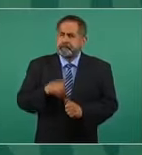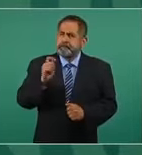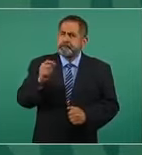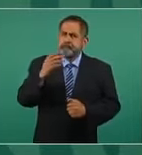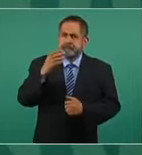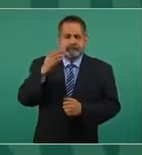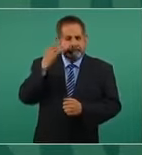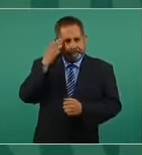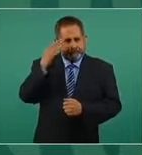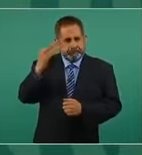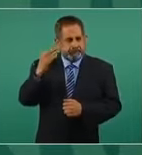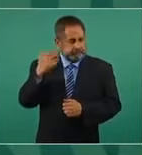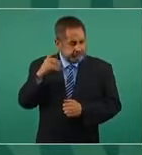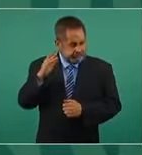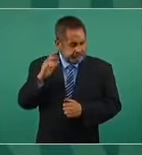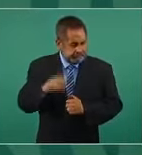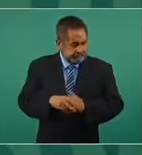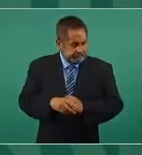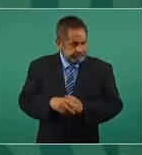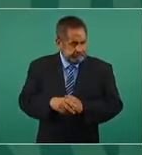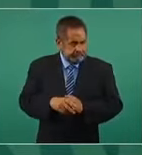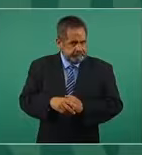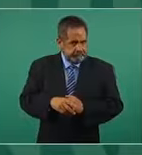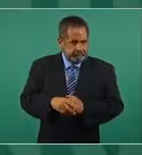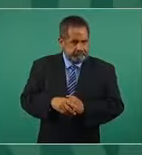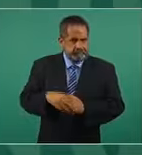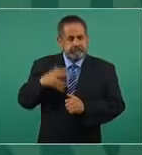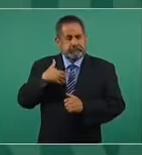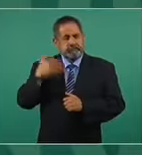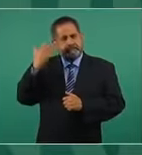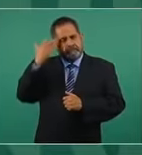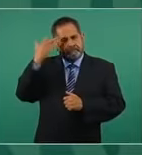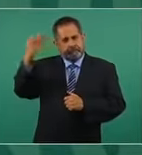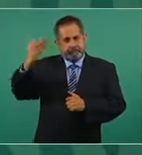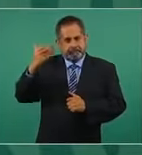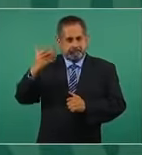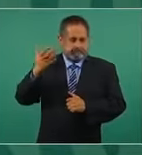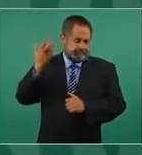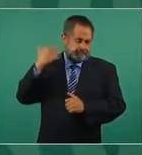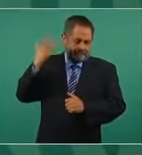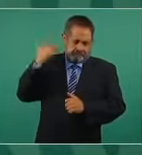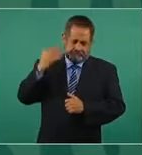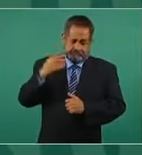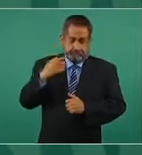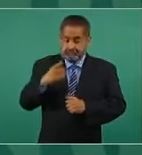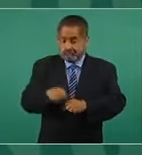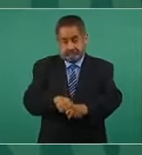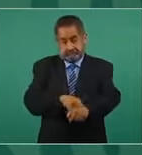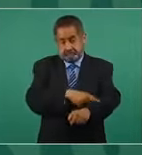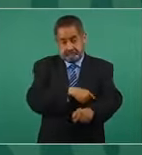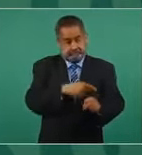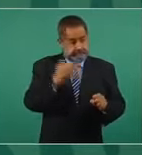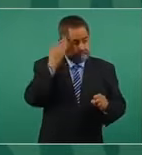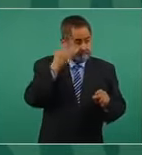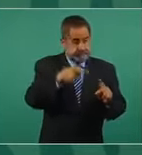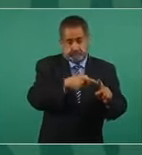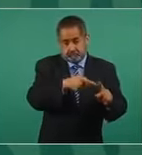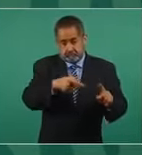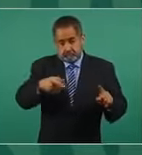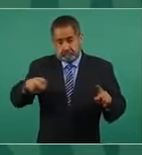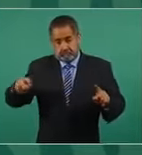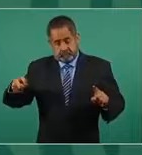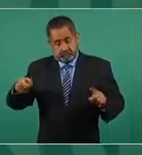en el periodo muy largo de